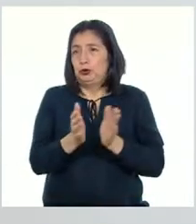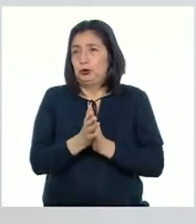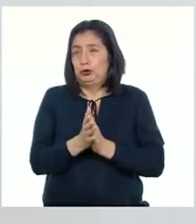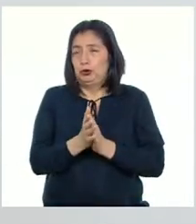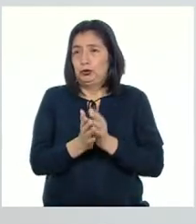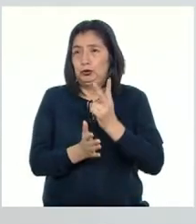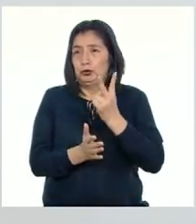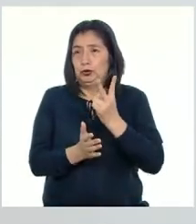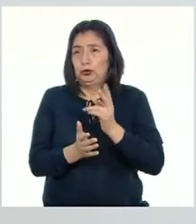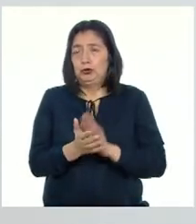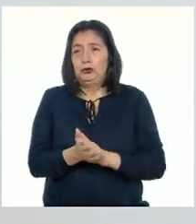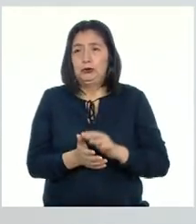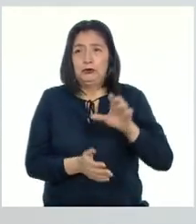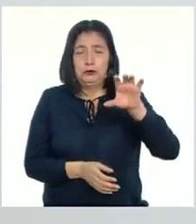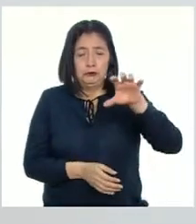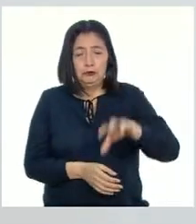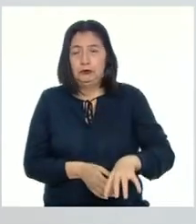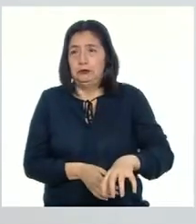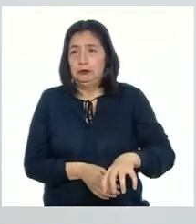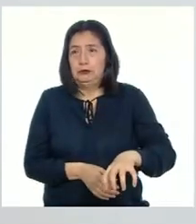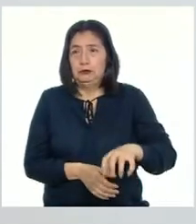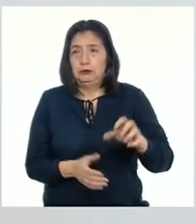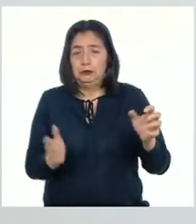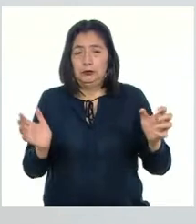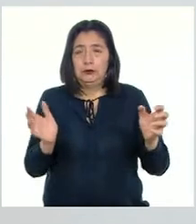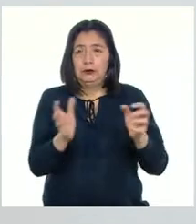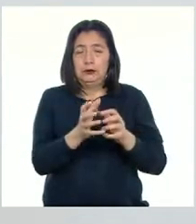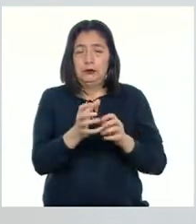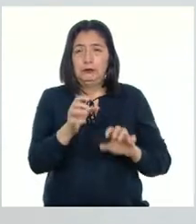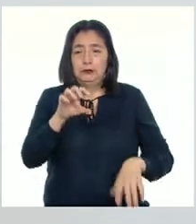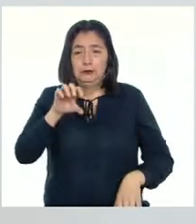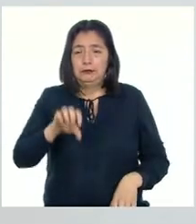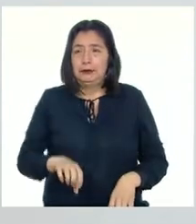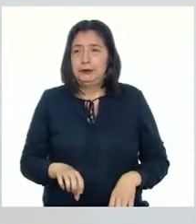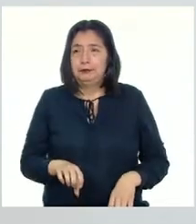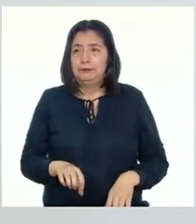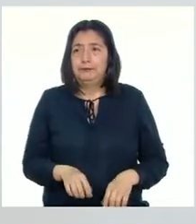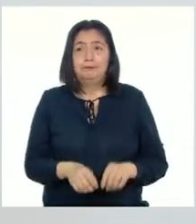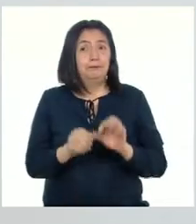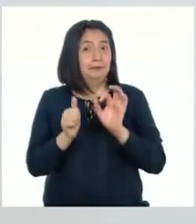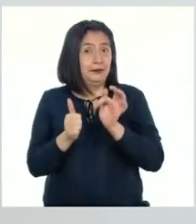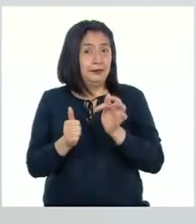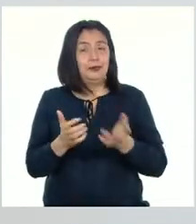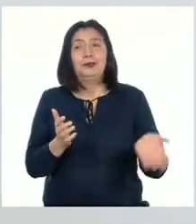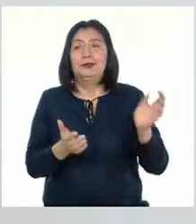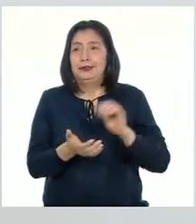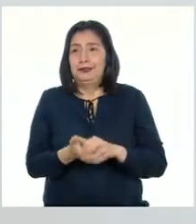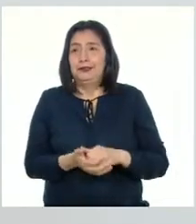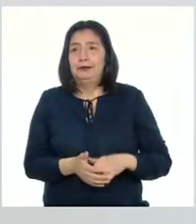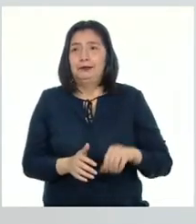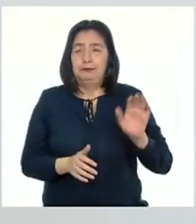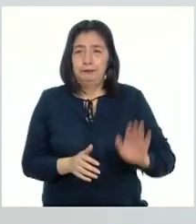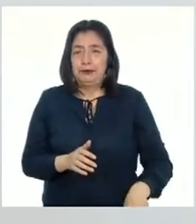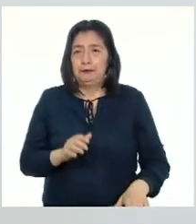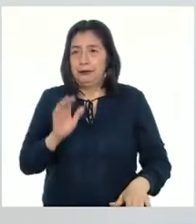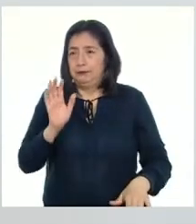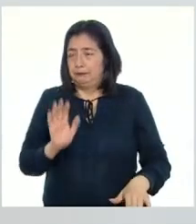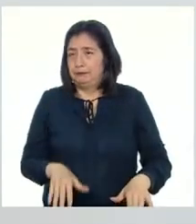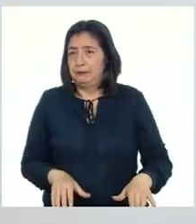Cojo A Cambio de mano y abajo ¡Muy bien! Otra vez Palma